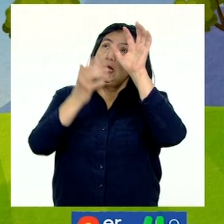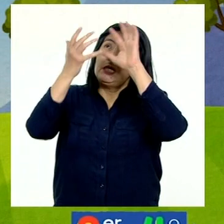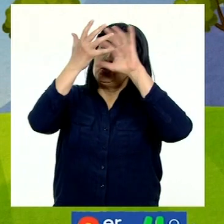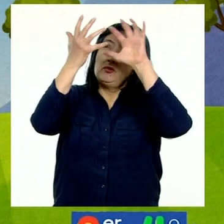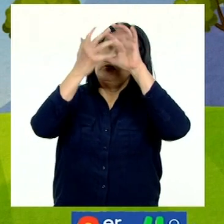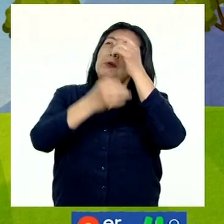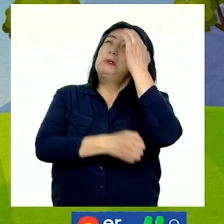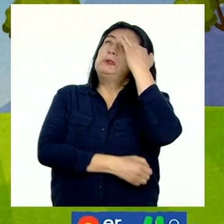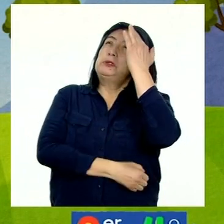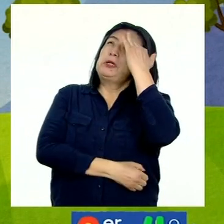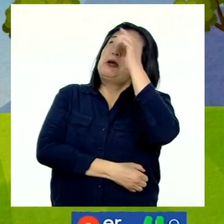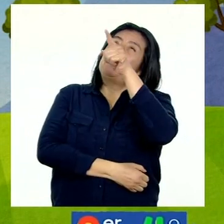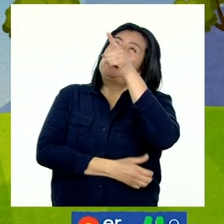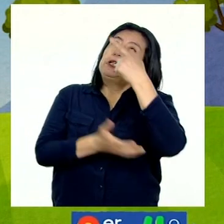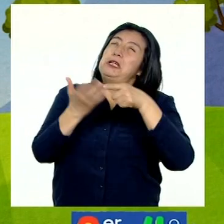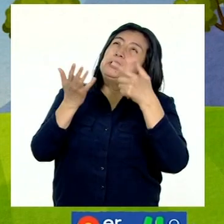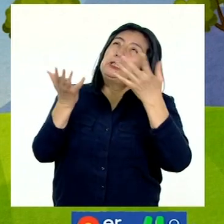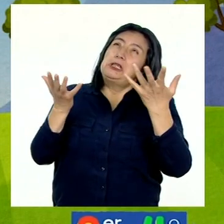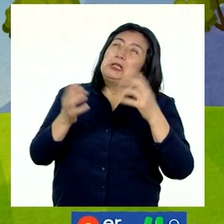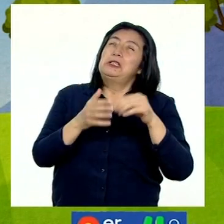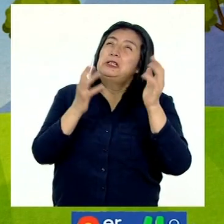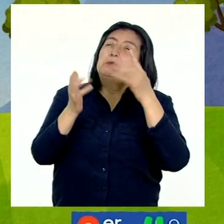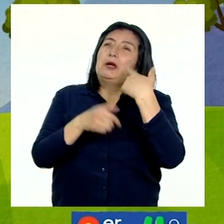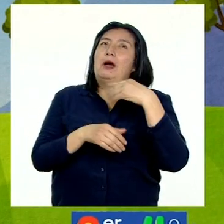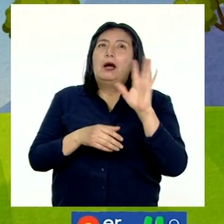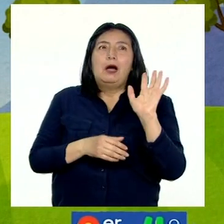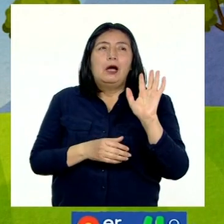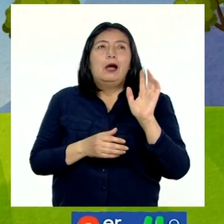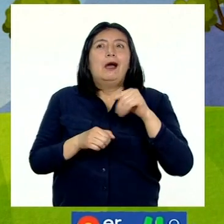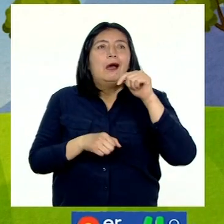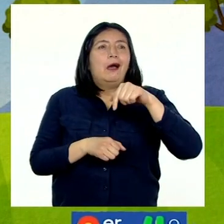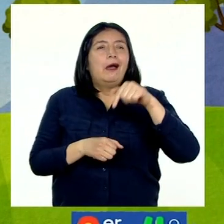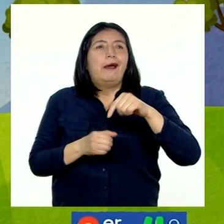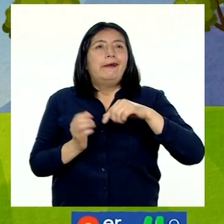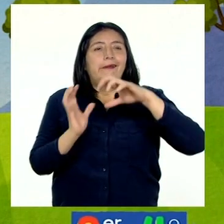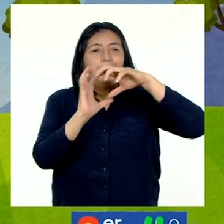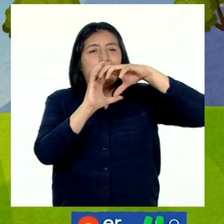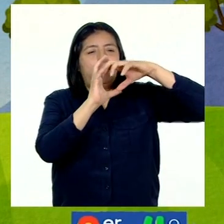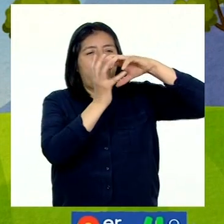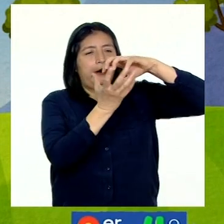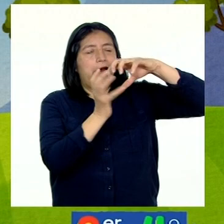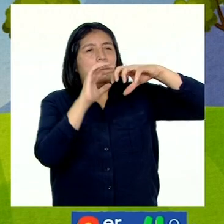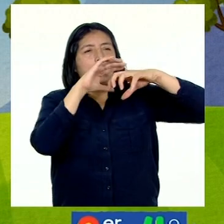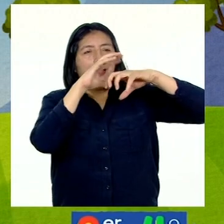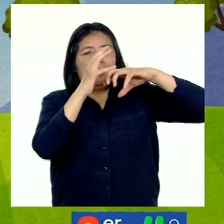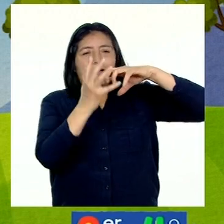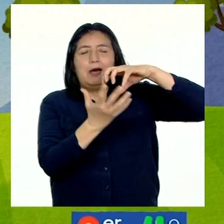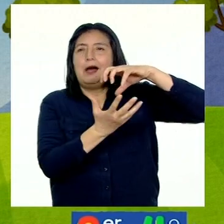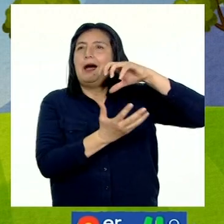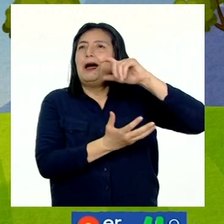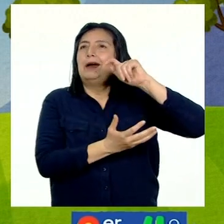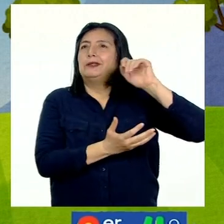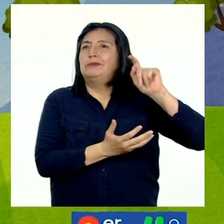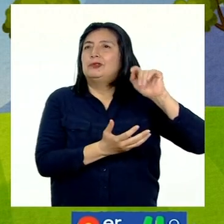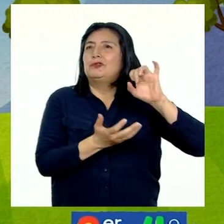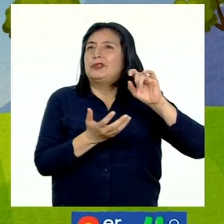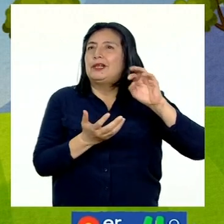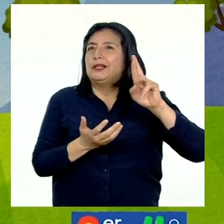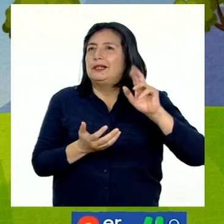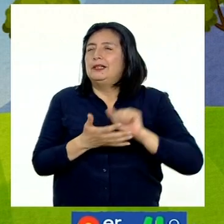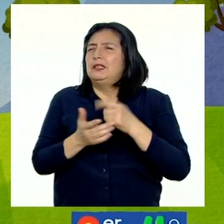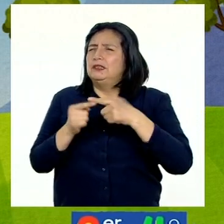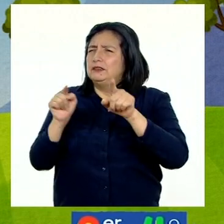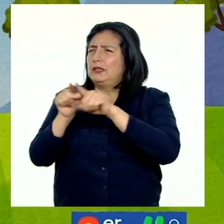podemos saber qué elementos del clima aparecerán en nuestra atmósfera. Además de las nubes,